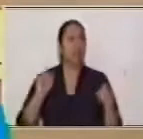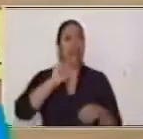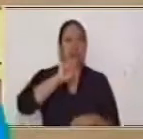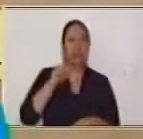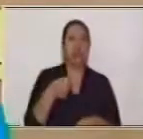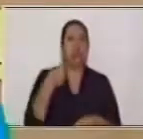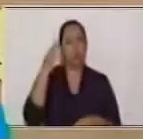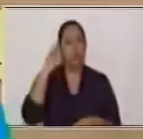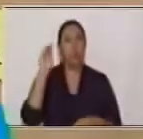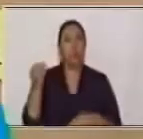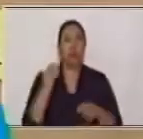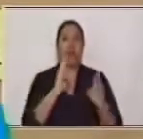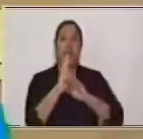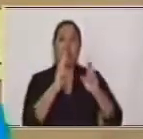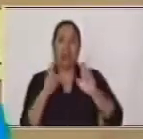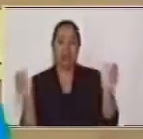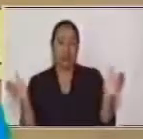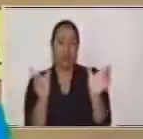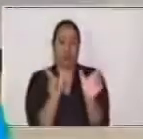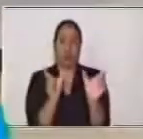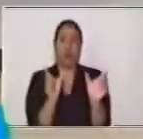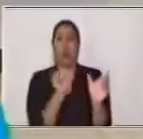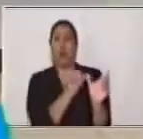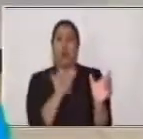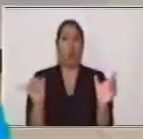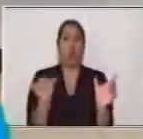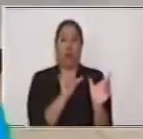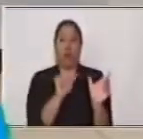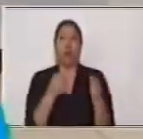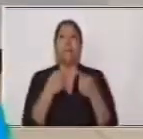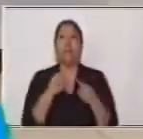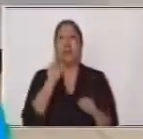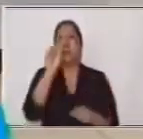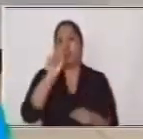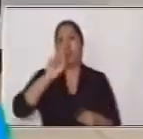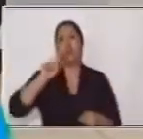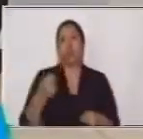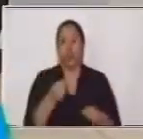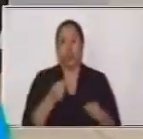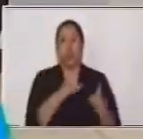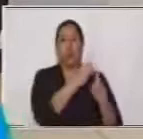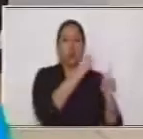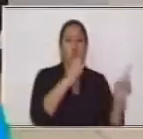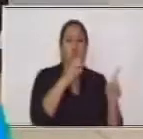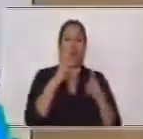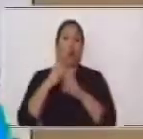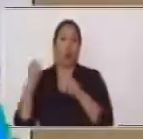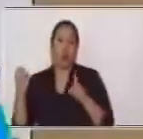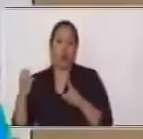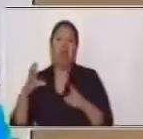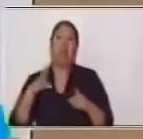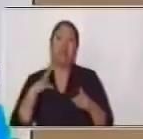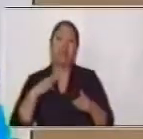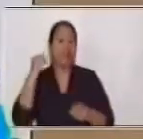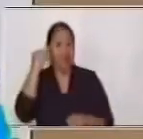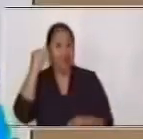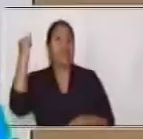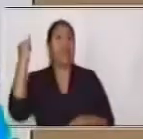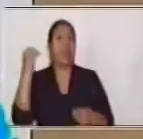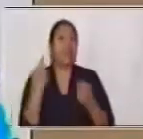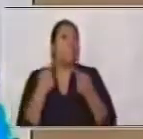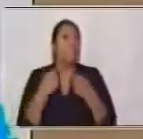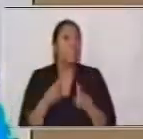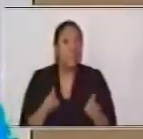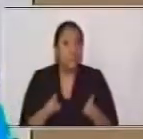relacionado entre sí. Y en el caso del punto y la coma, pues son oraciones que tienen la misma idea, pero